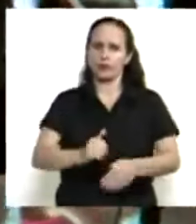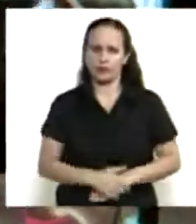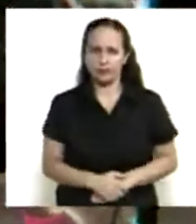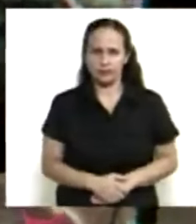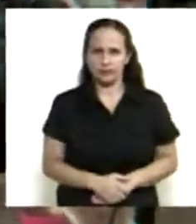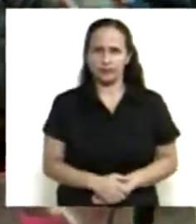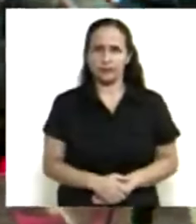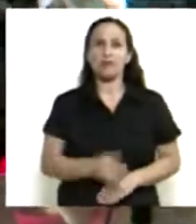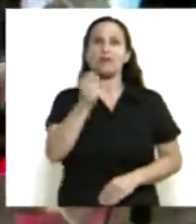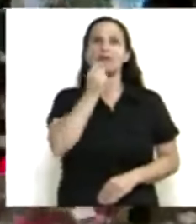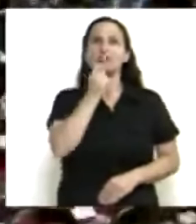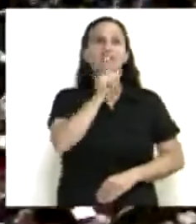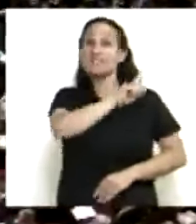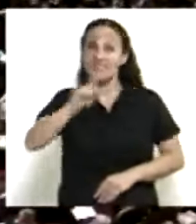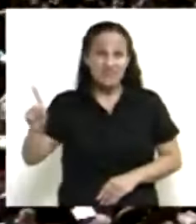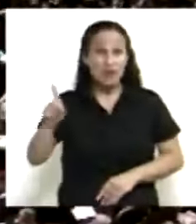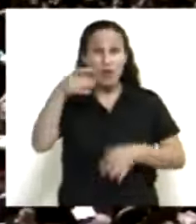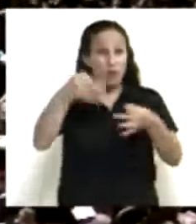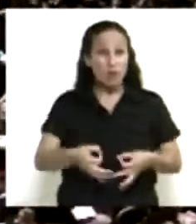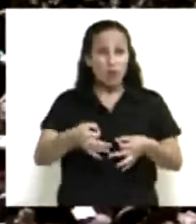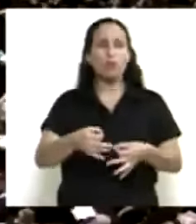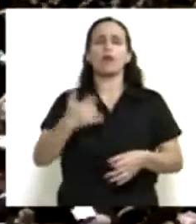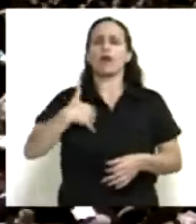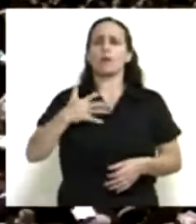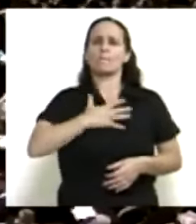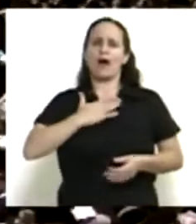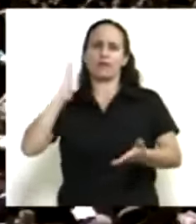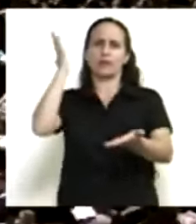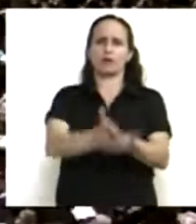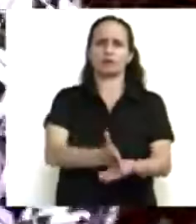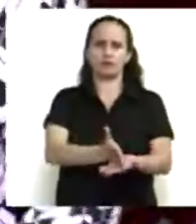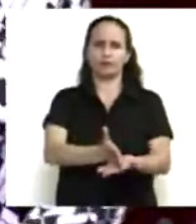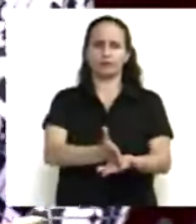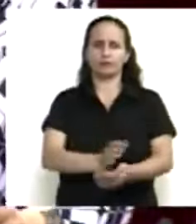Si así no lo hicierais, la patria os lo demande.